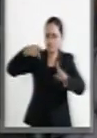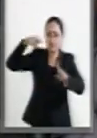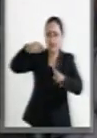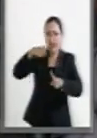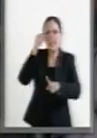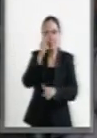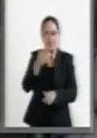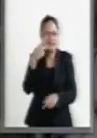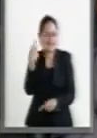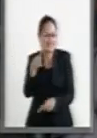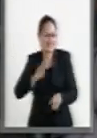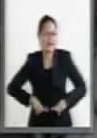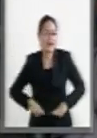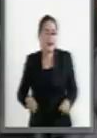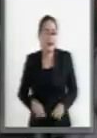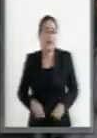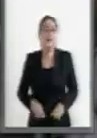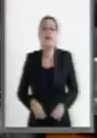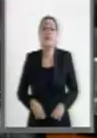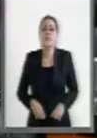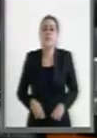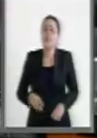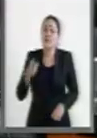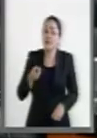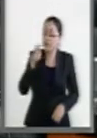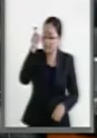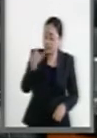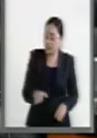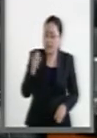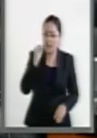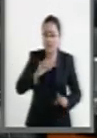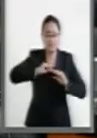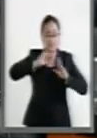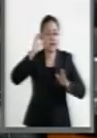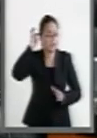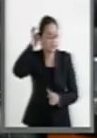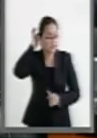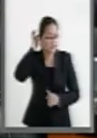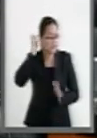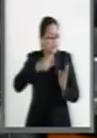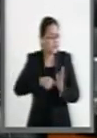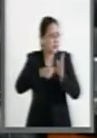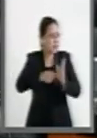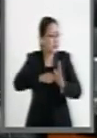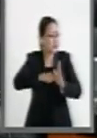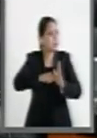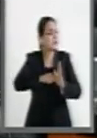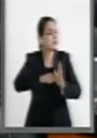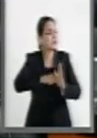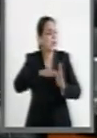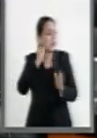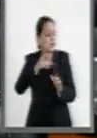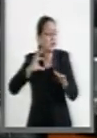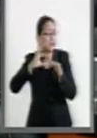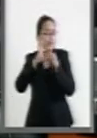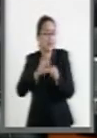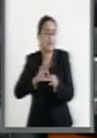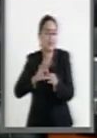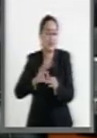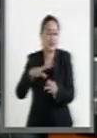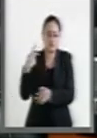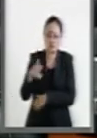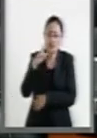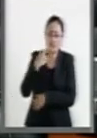naturaleza, es un hombre que sin duda alguna nace de la cultura del esfuerzo, como